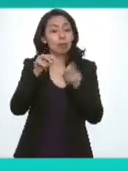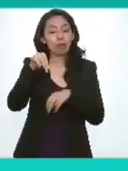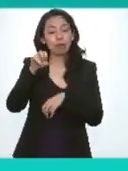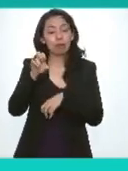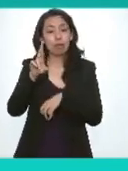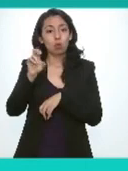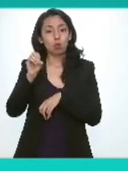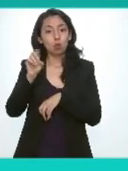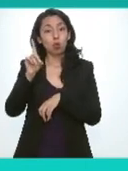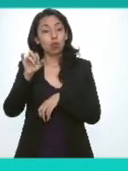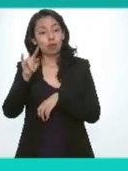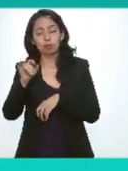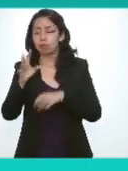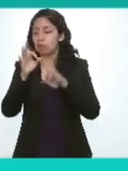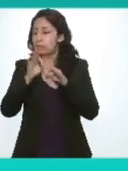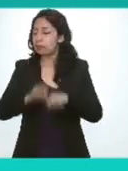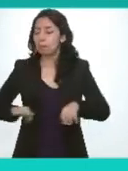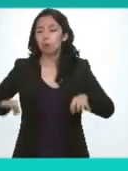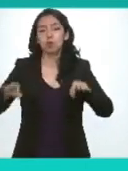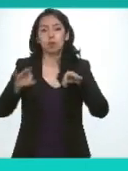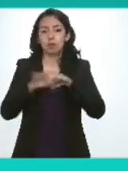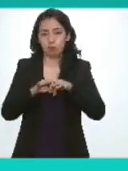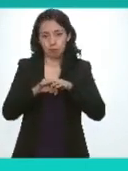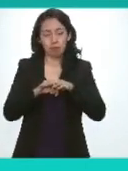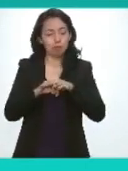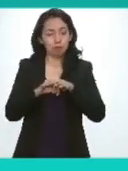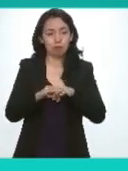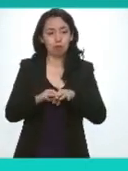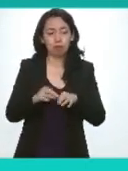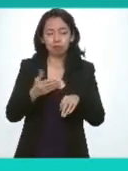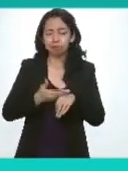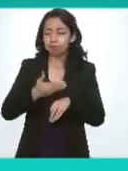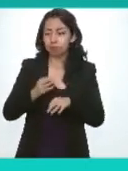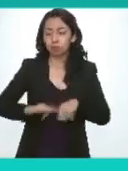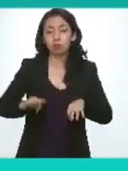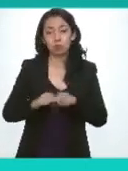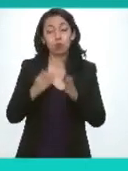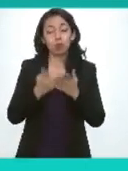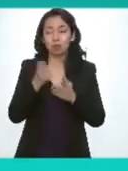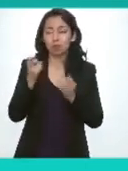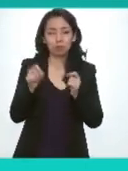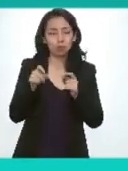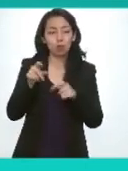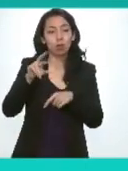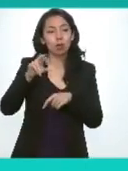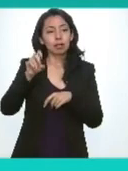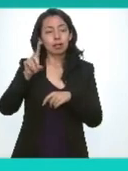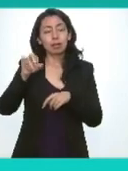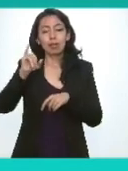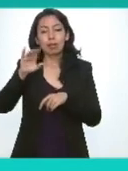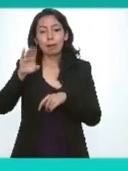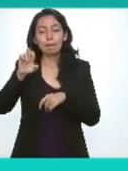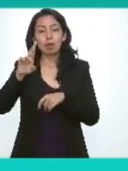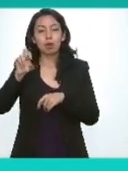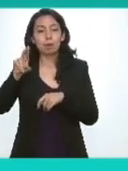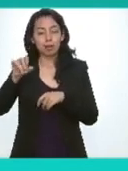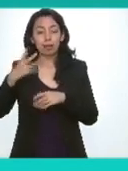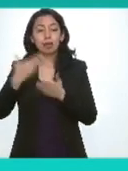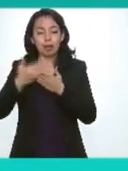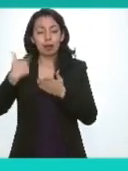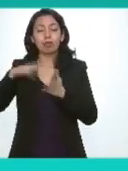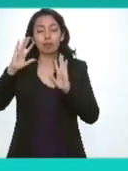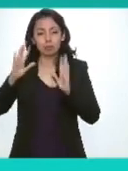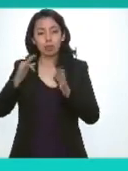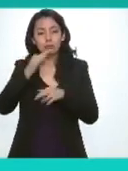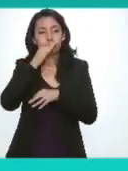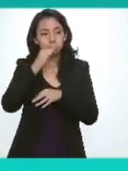es fundamental y por eso también la propia red iberoamericana estableció una declaratoria